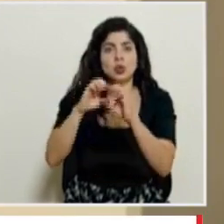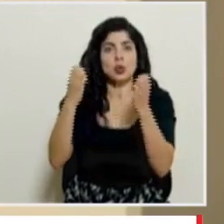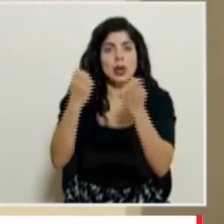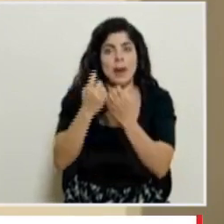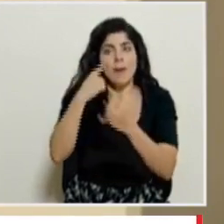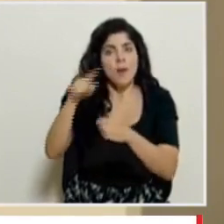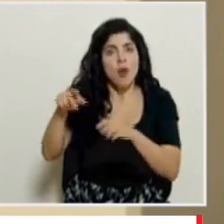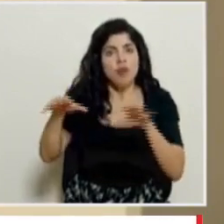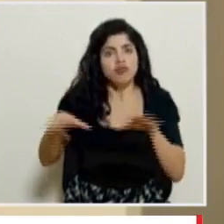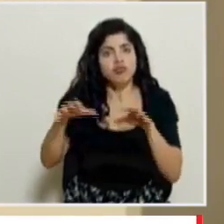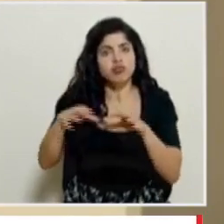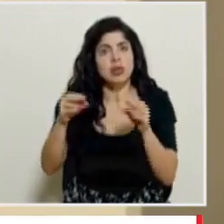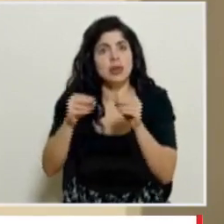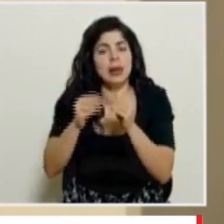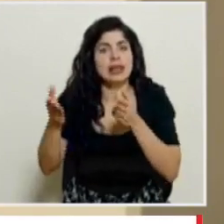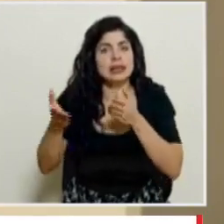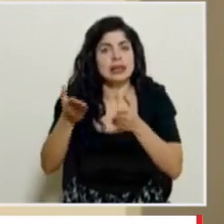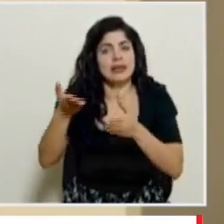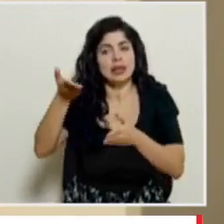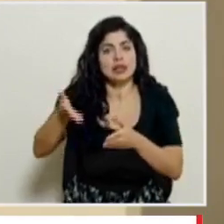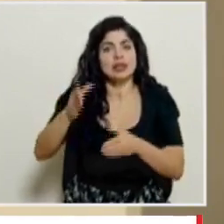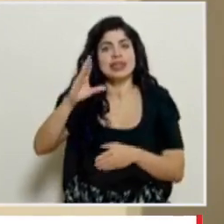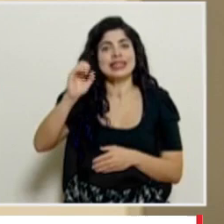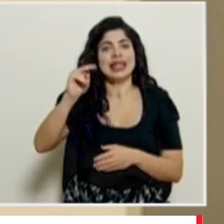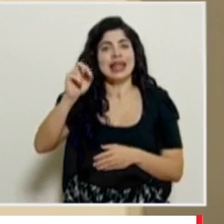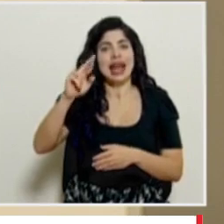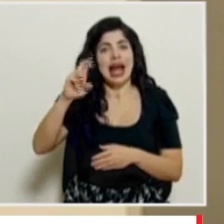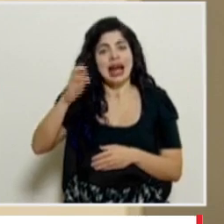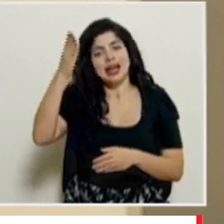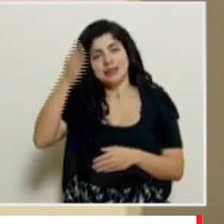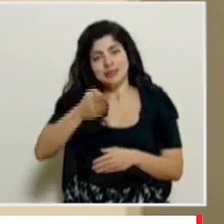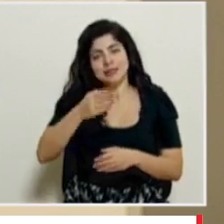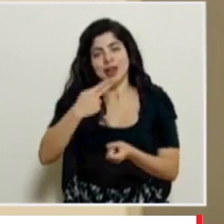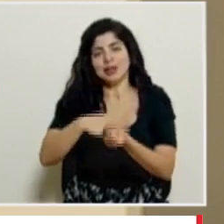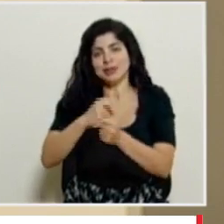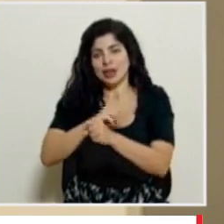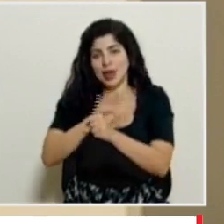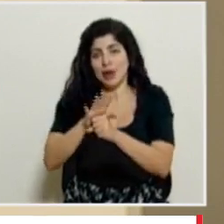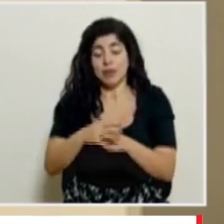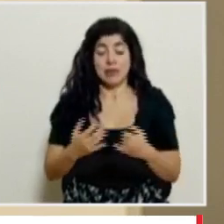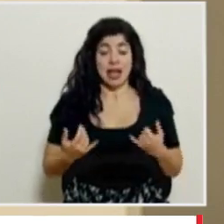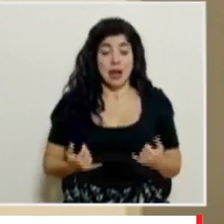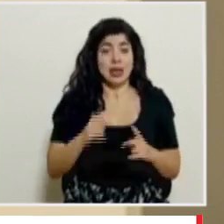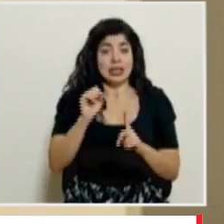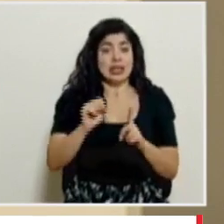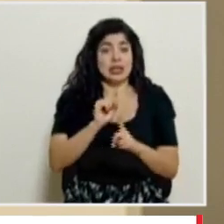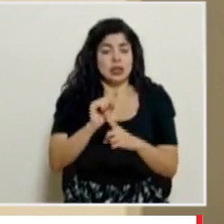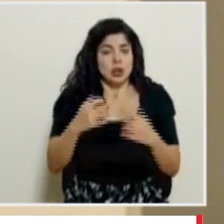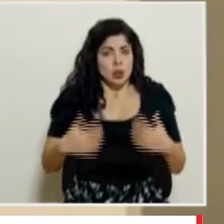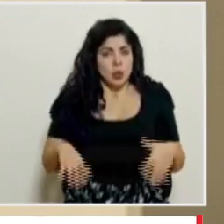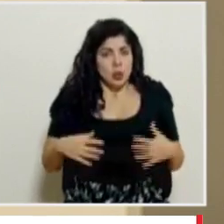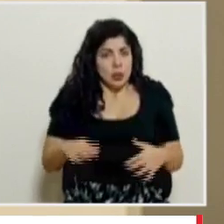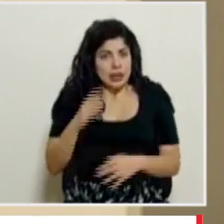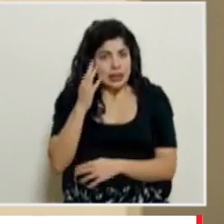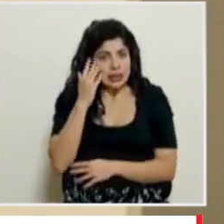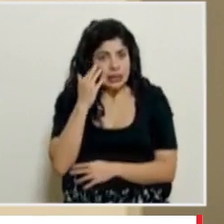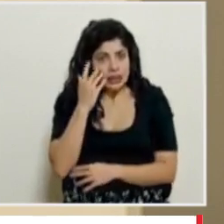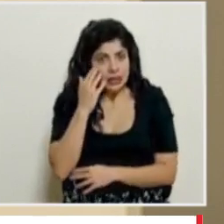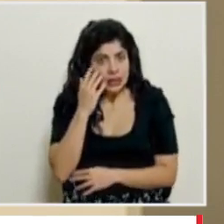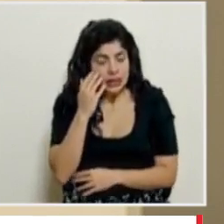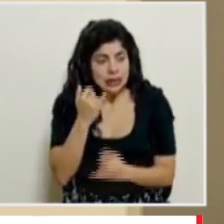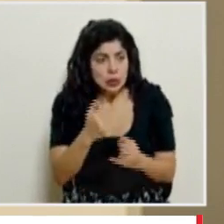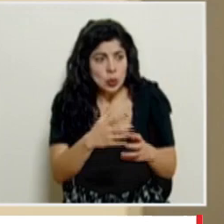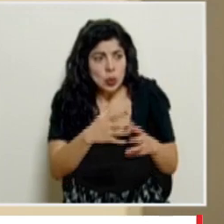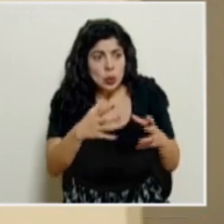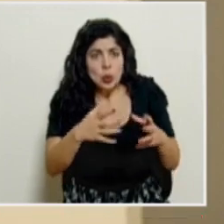reactivación de servicios en el Senare SEACO. Estamos ante una situación preocupante. De hecho, los casos